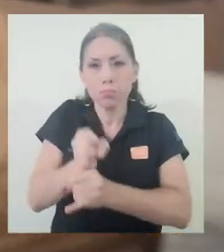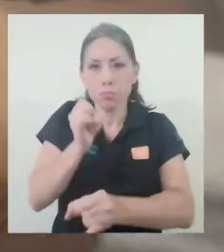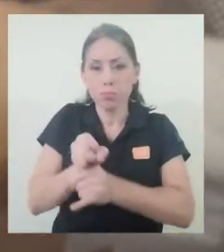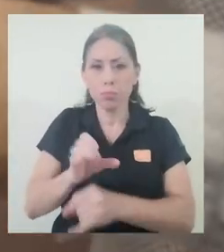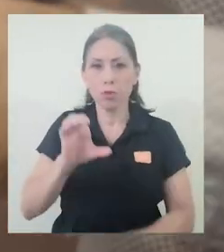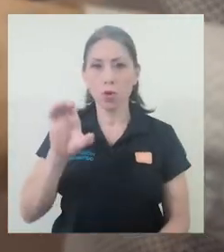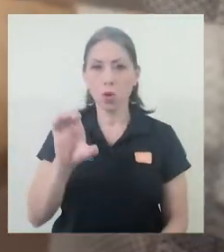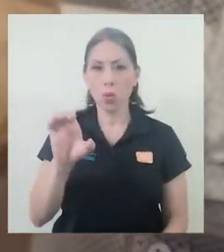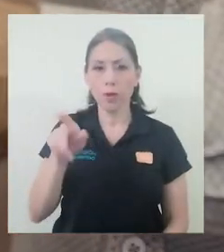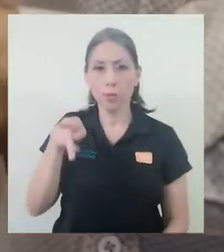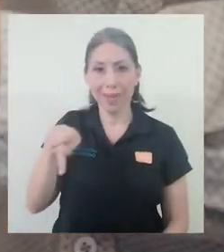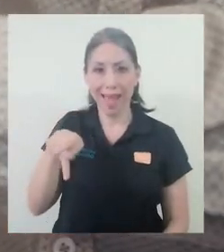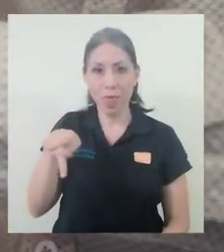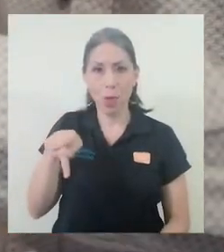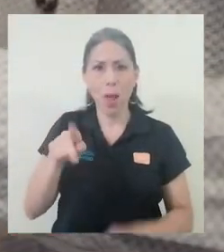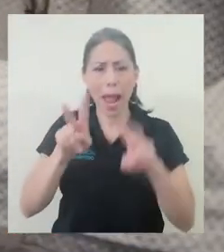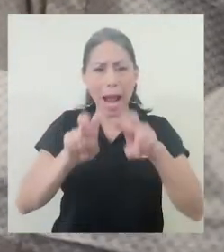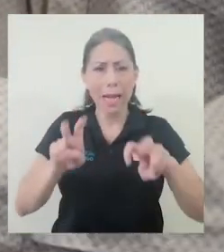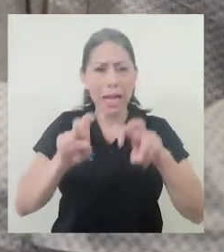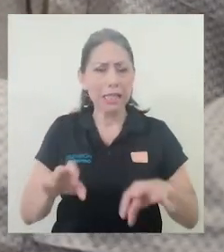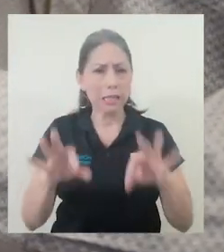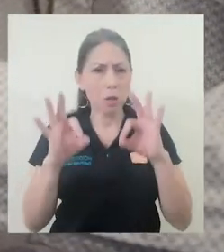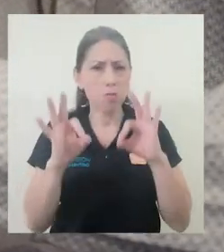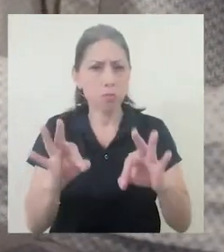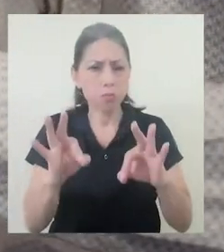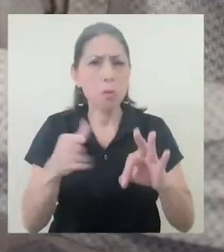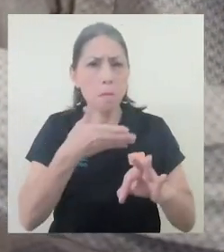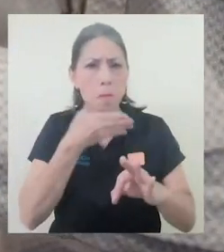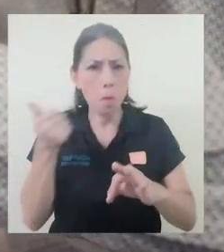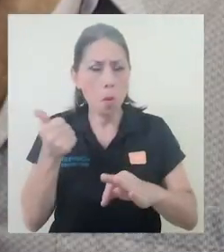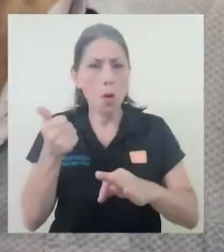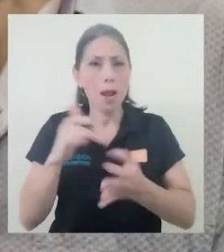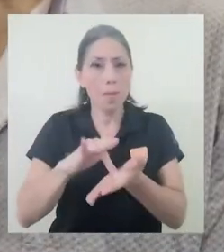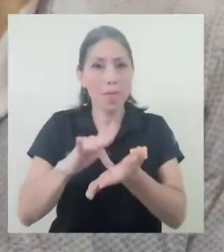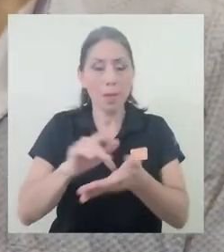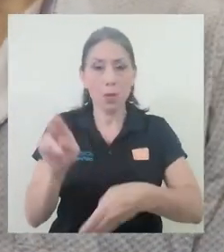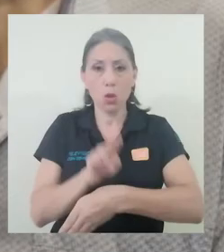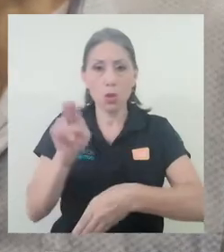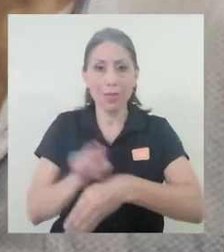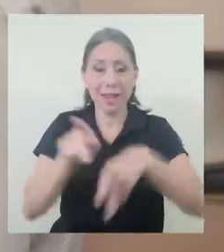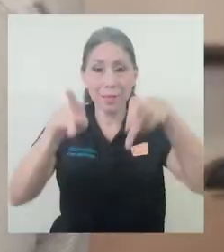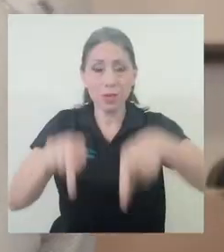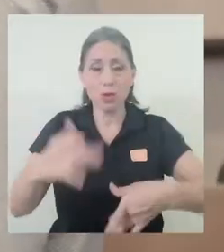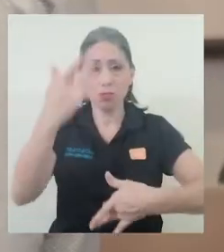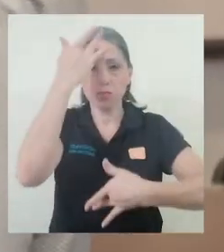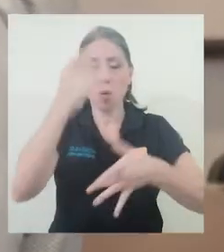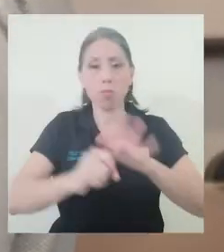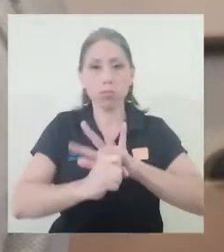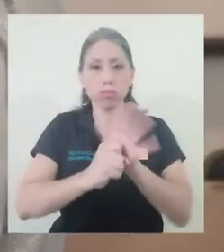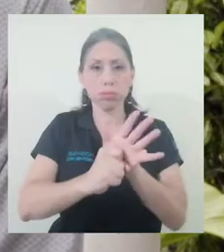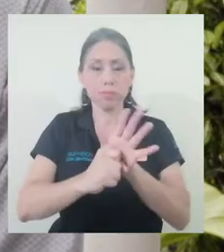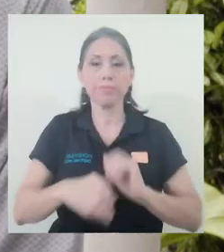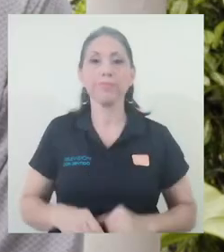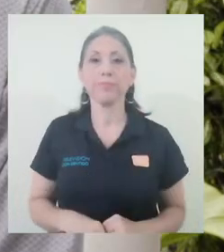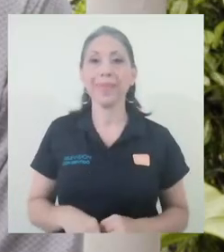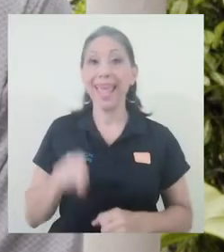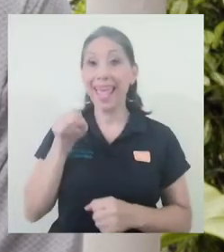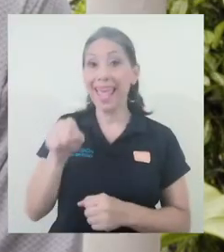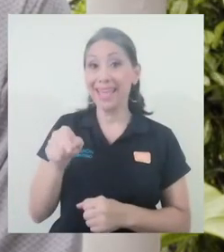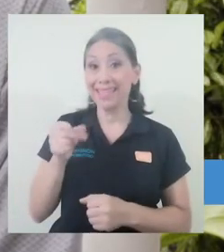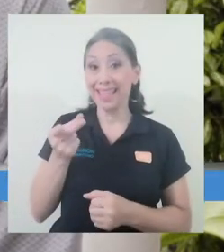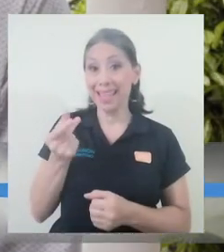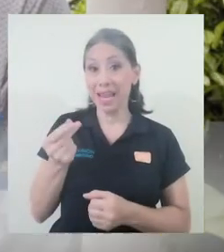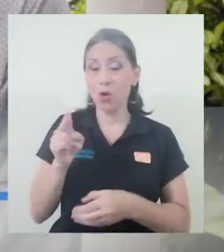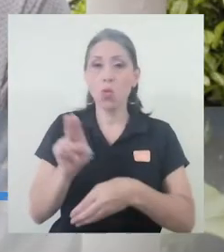Picado analice de una mejor manera el medicamento que se utilizará para los pacientes con coronavirus. El dinero será